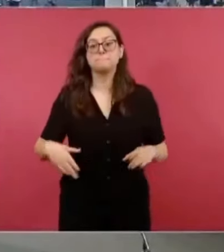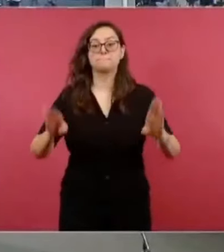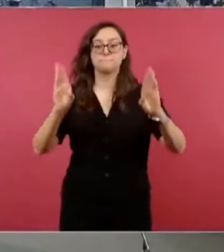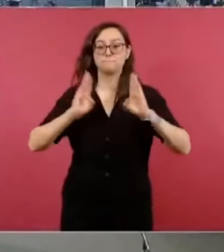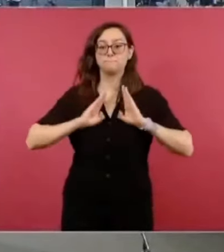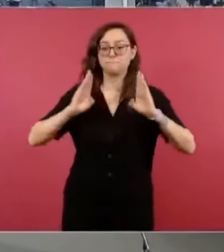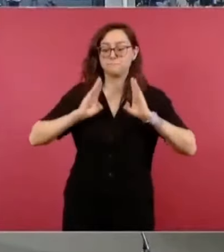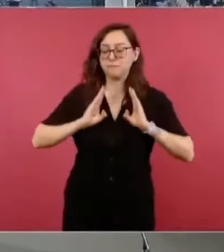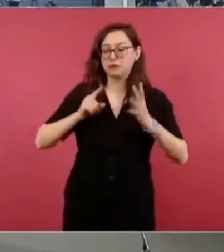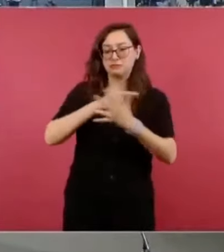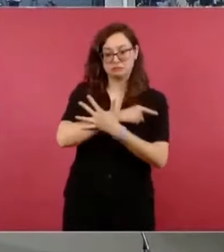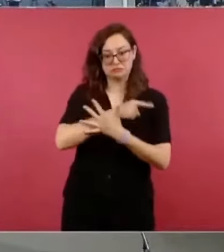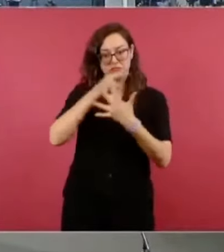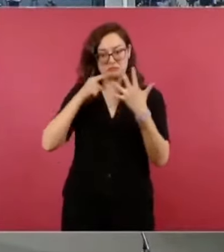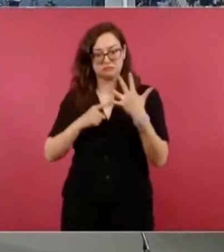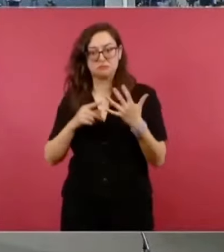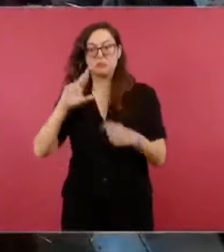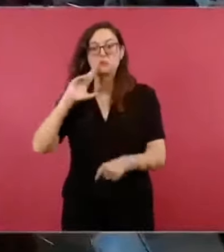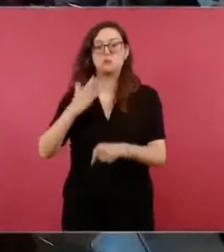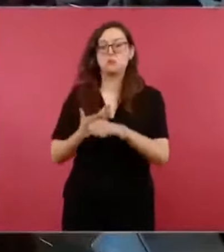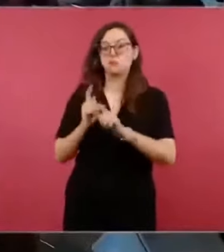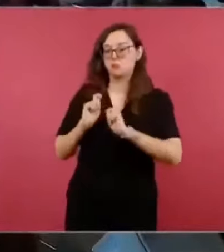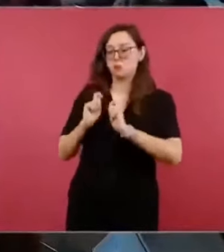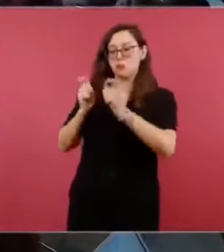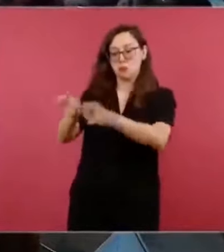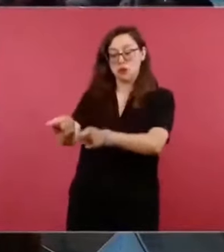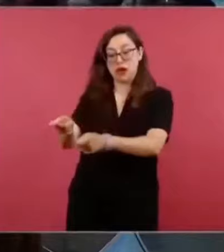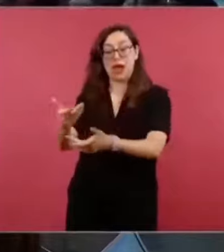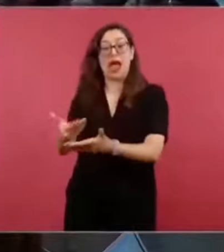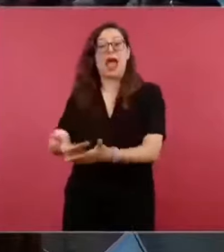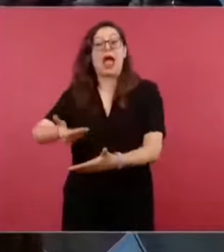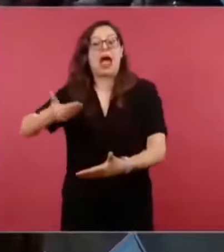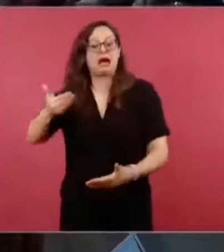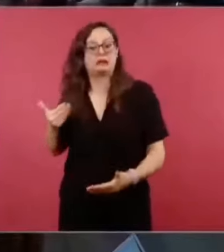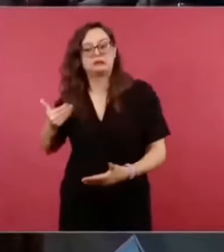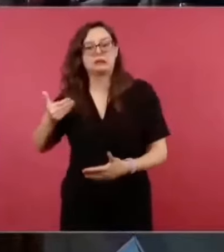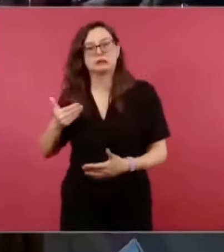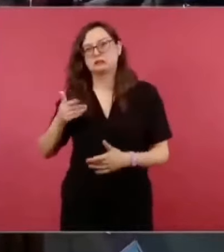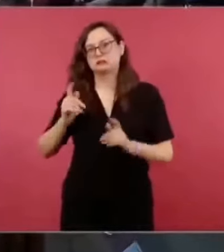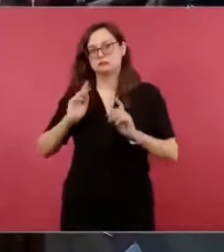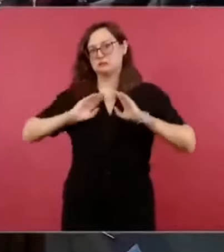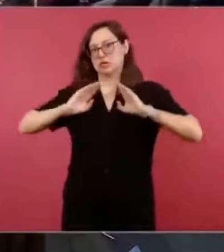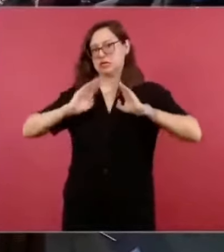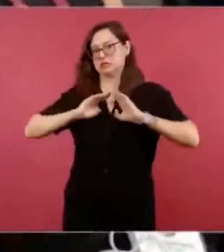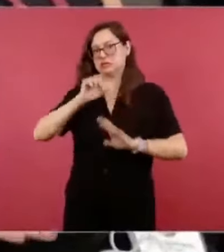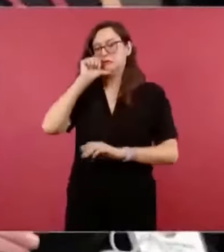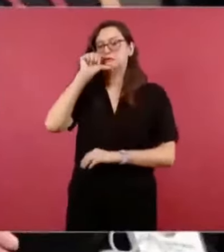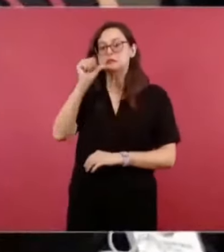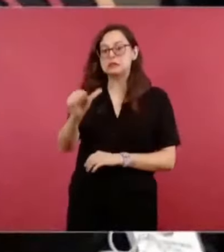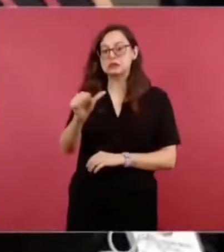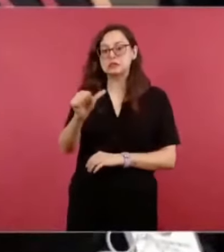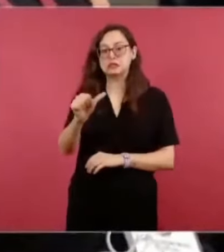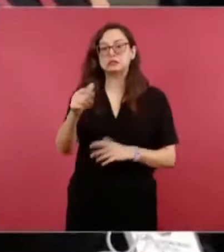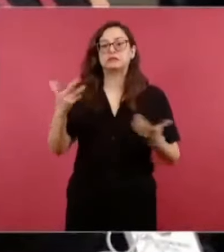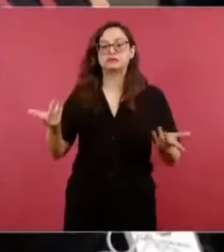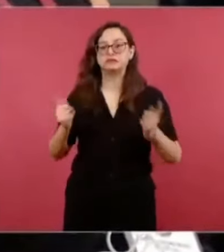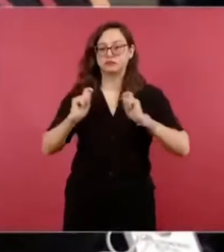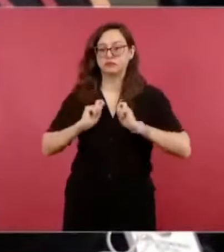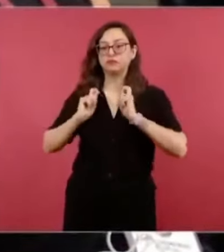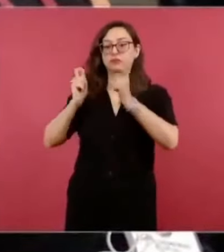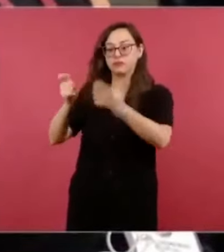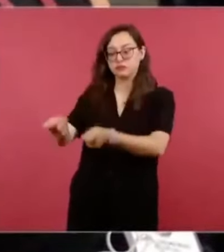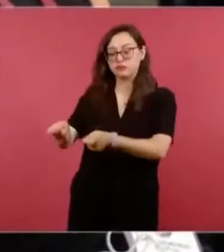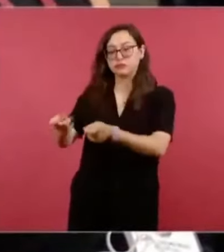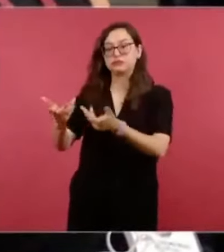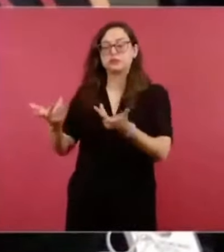social y económico, eran tareas que antes estaban en manos de los civiles. Y usted tiene un video del 2010 en el que decía